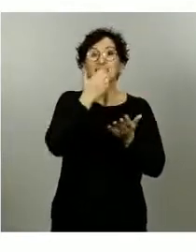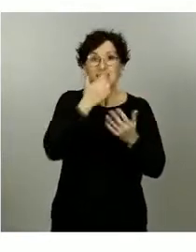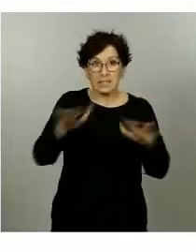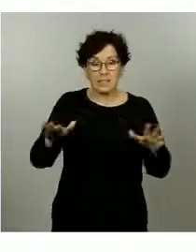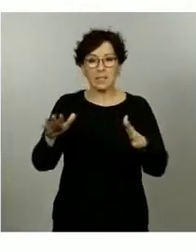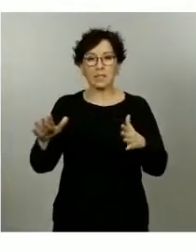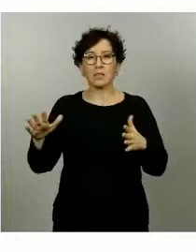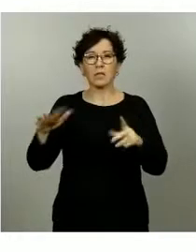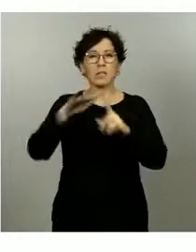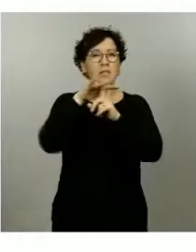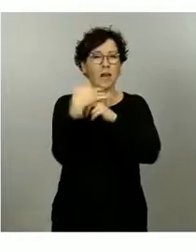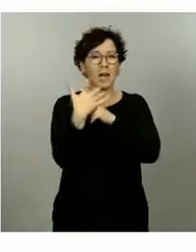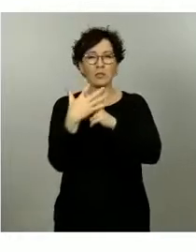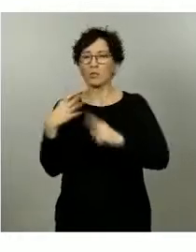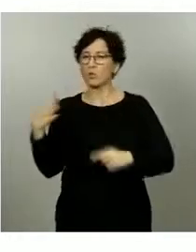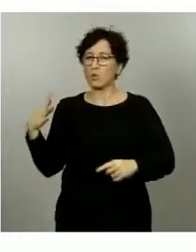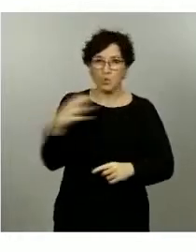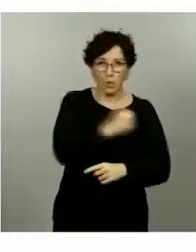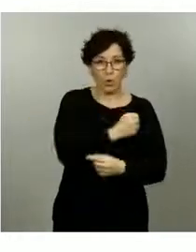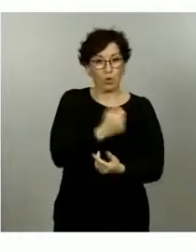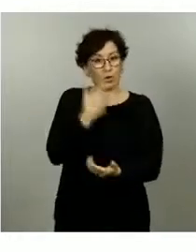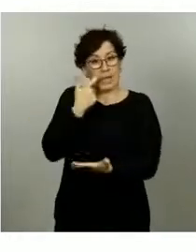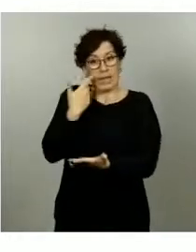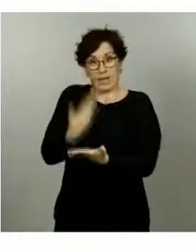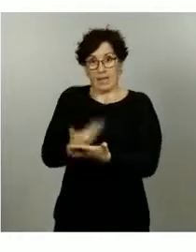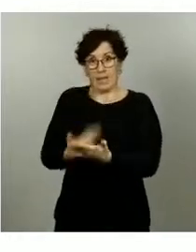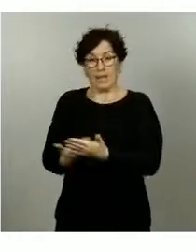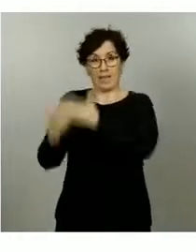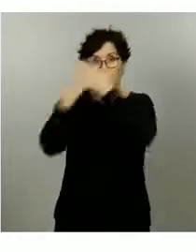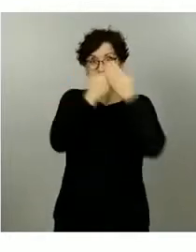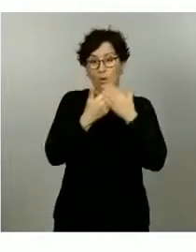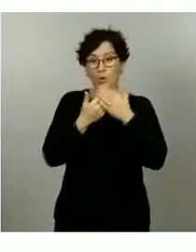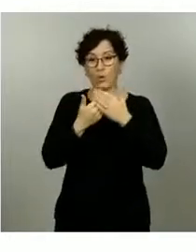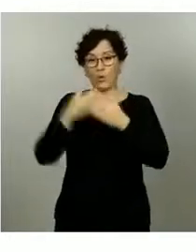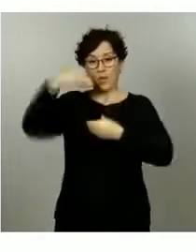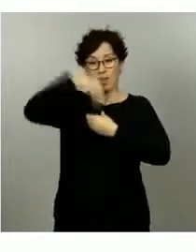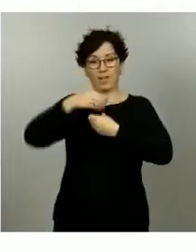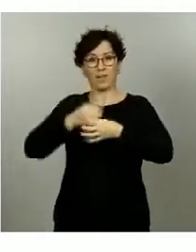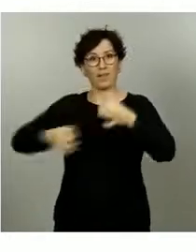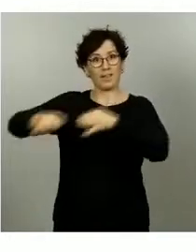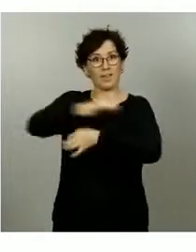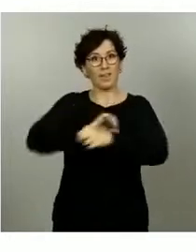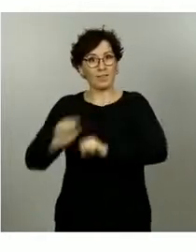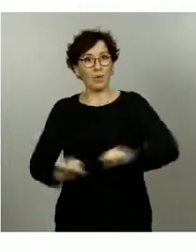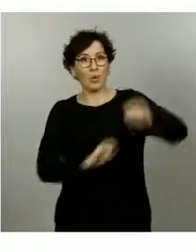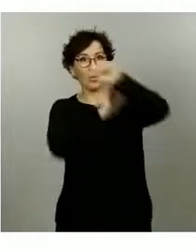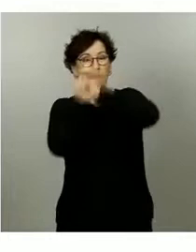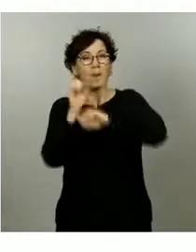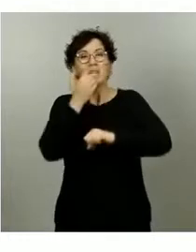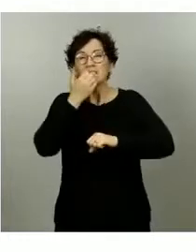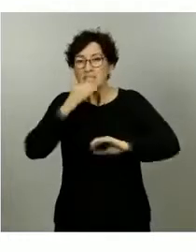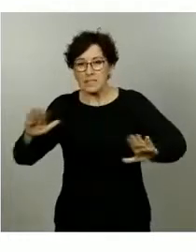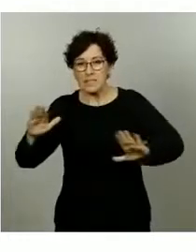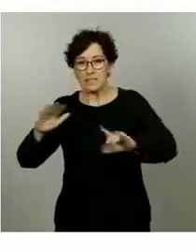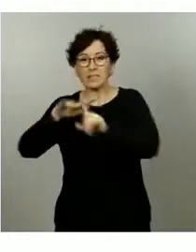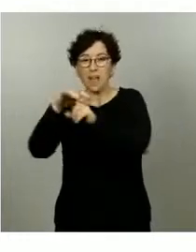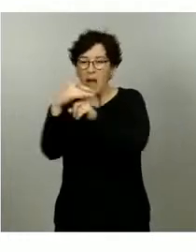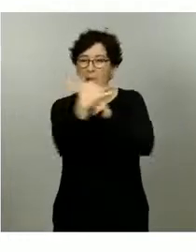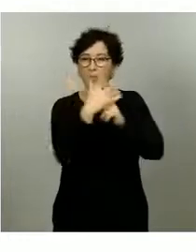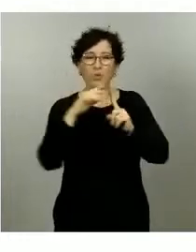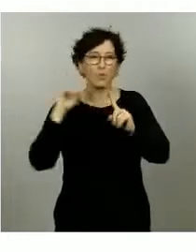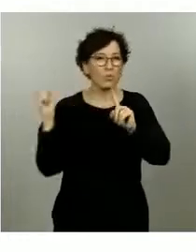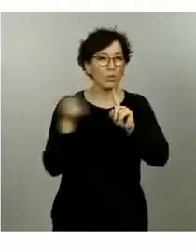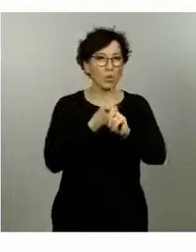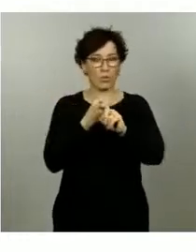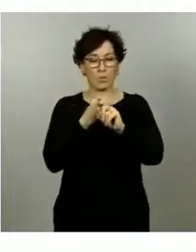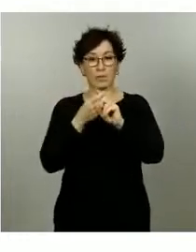debíamos haber identificado, si hubiéramos detectado absolutamente todos los casos que nos muestra el estudio de seroprevalencia del que